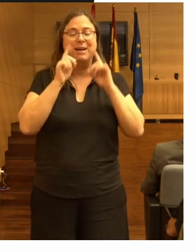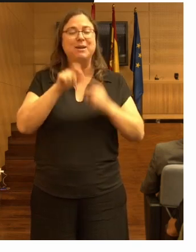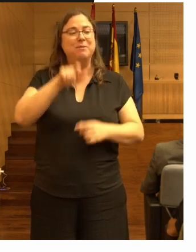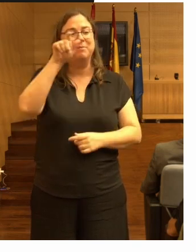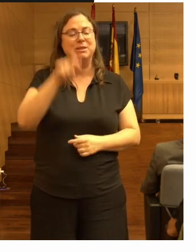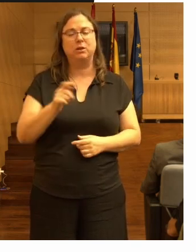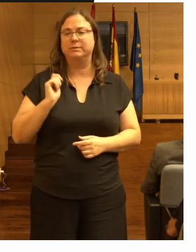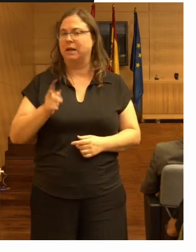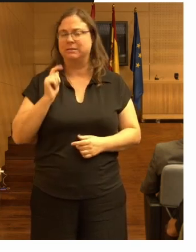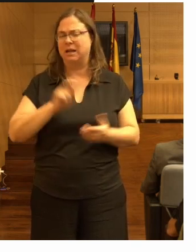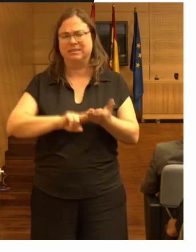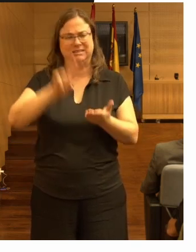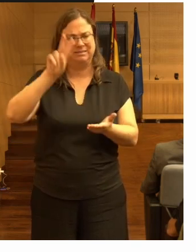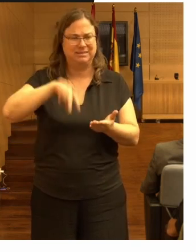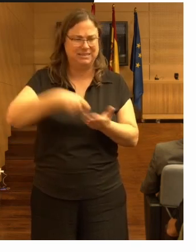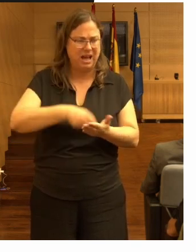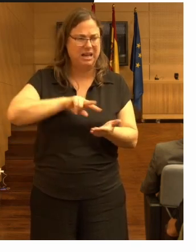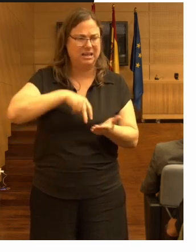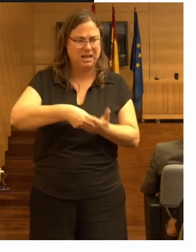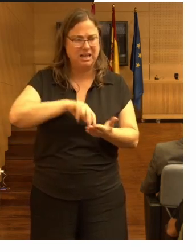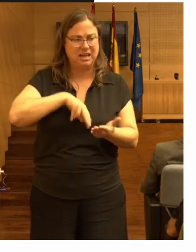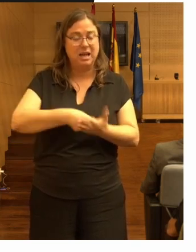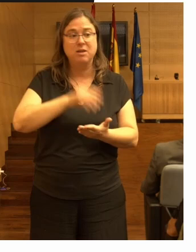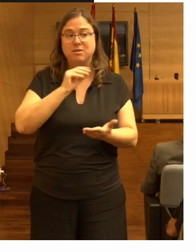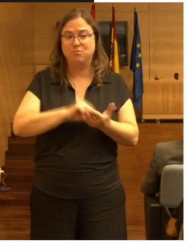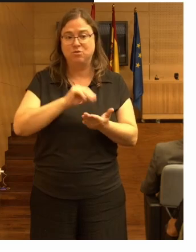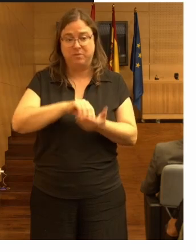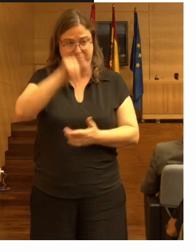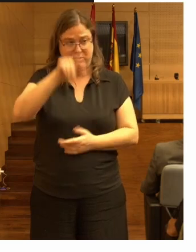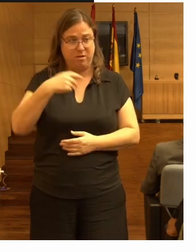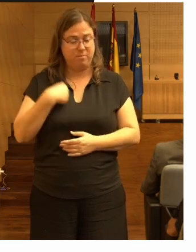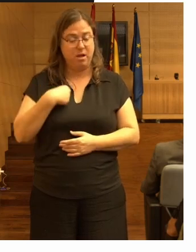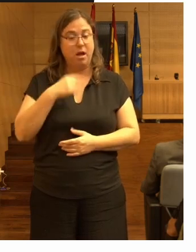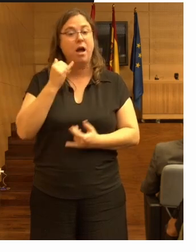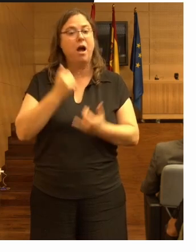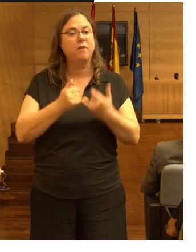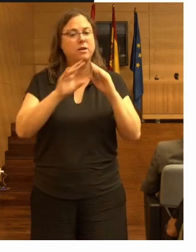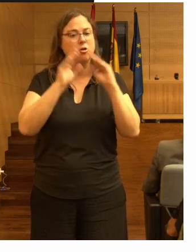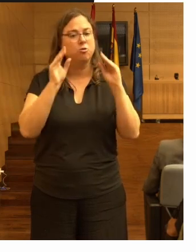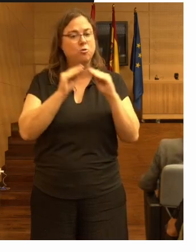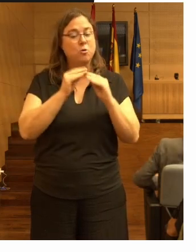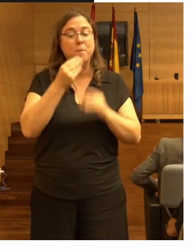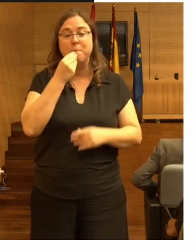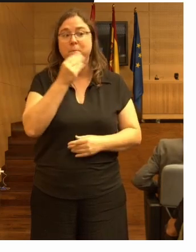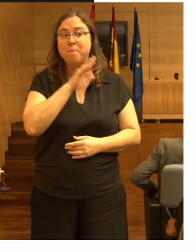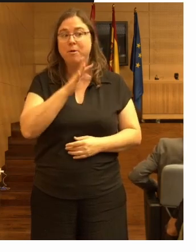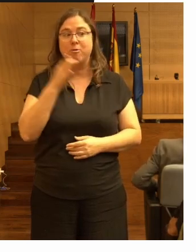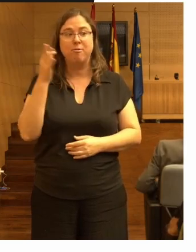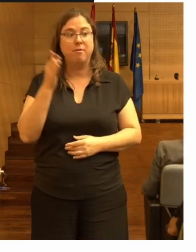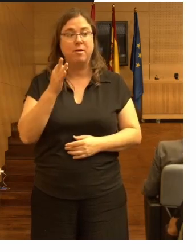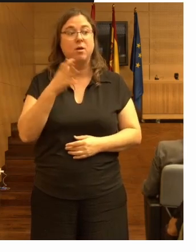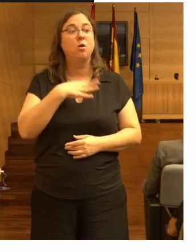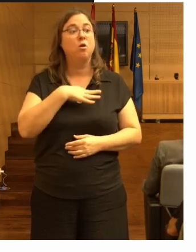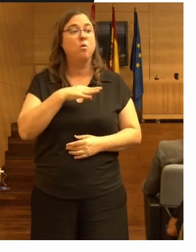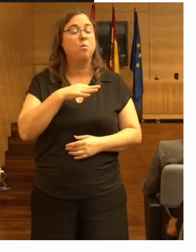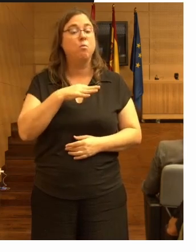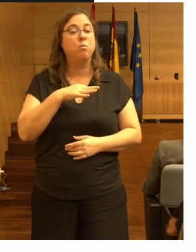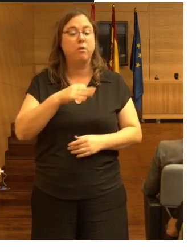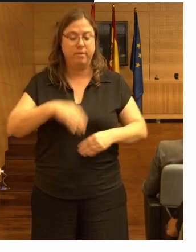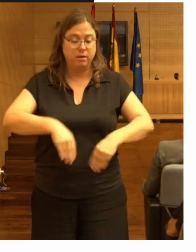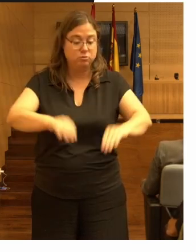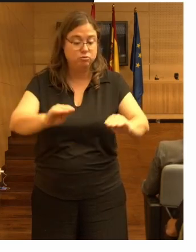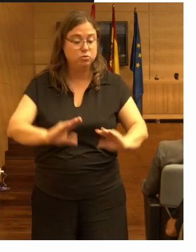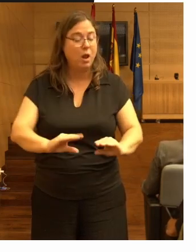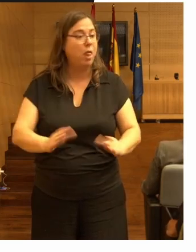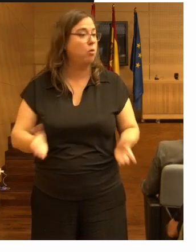de repetición cuando se estudia el caso se puede llegar a la conclusión de que lo mejor es que puedan dormir en un colchón